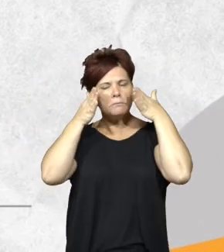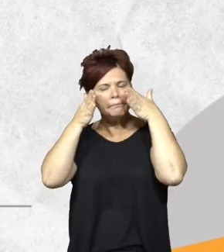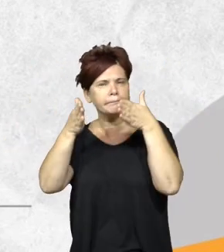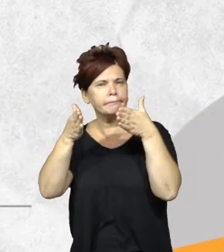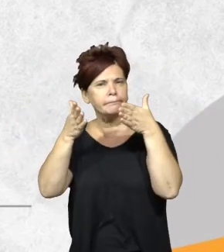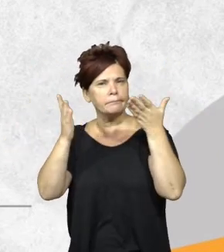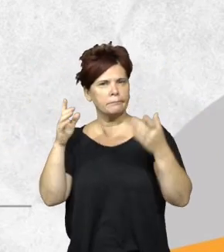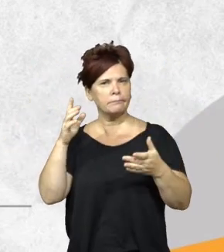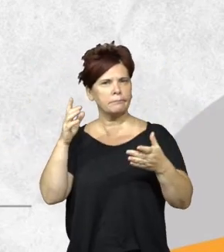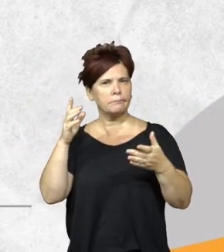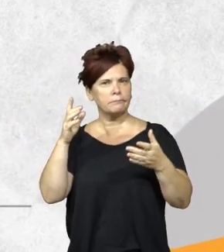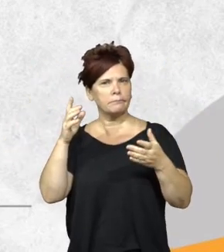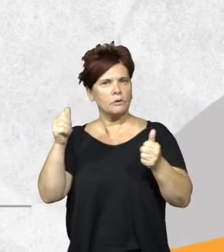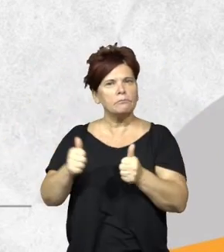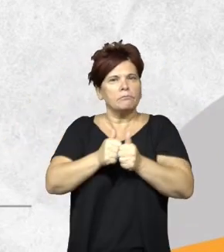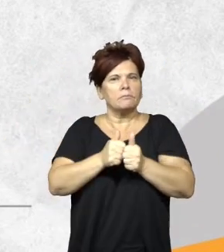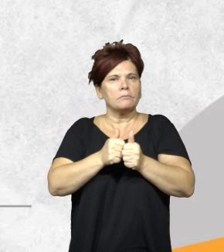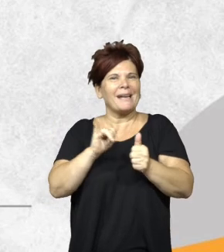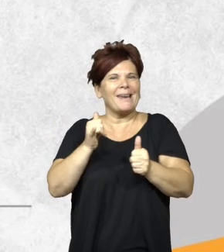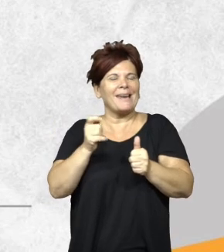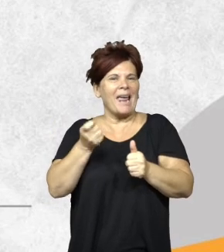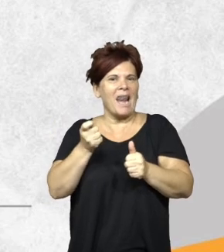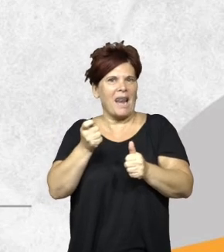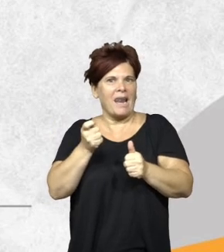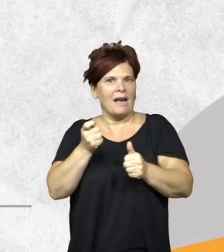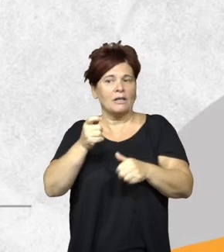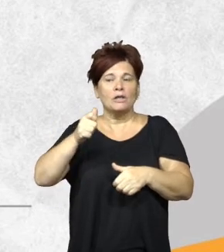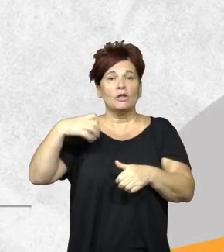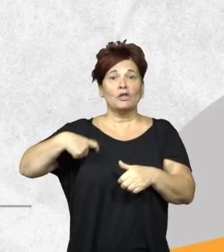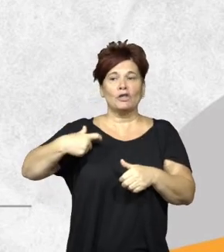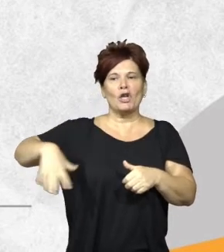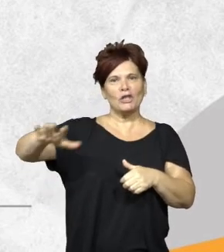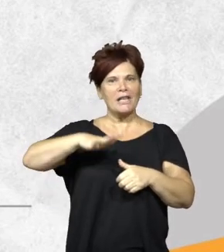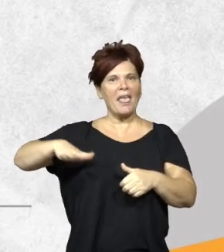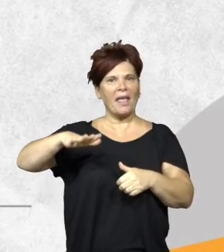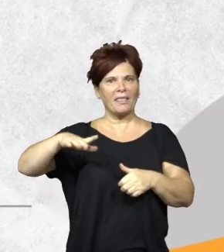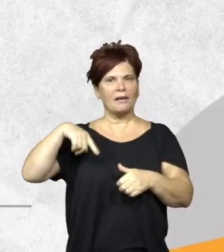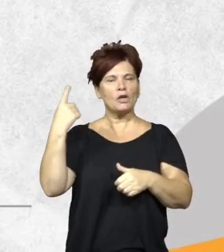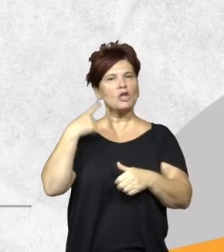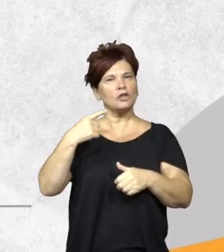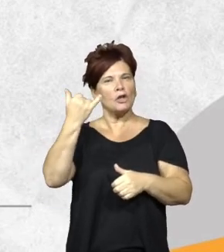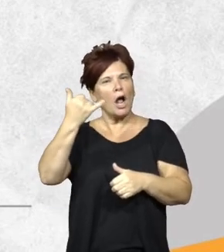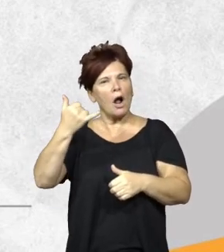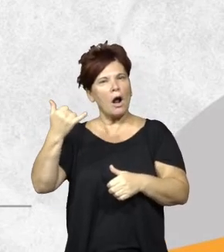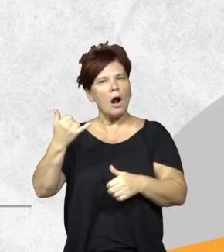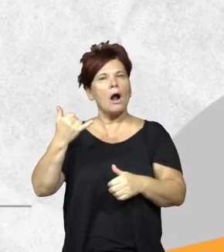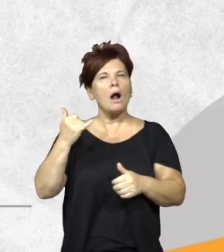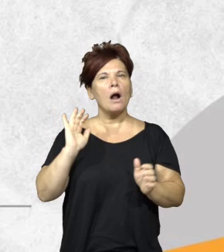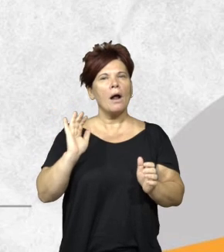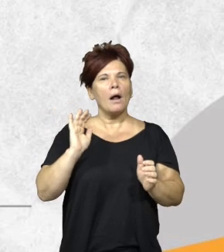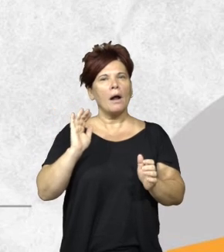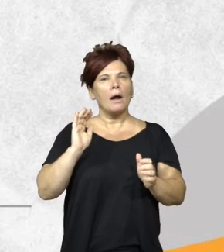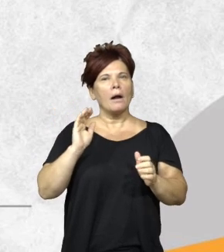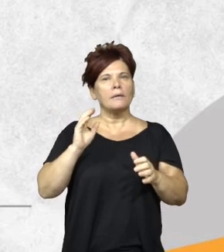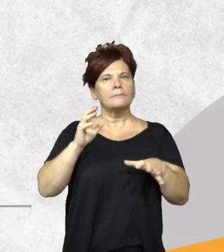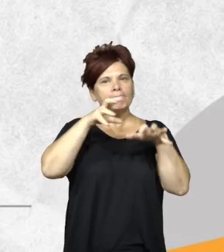que nuestro socio estratégico es la sociedad. Recién bien también lo decía Victoria. Nosotros contamos y dependemos